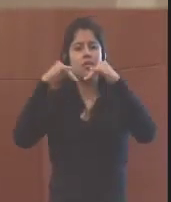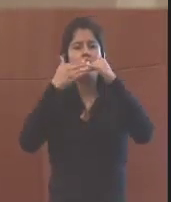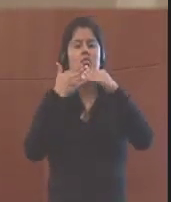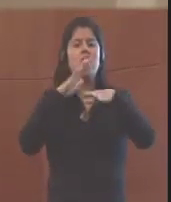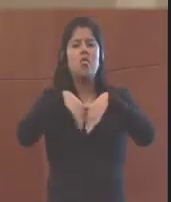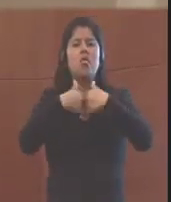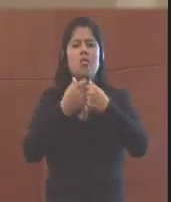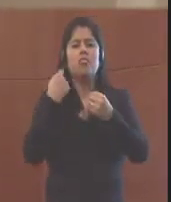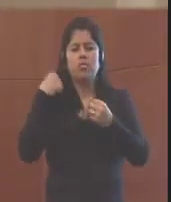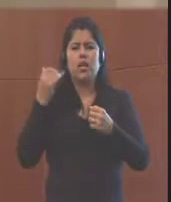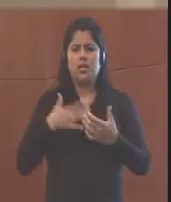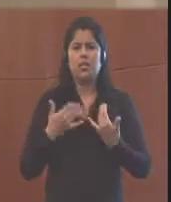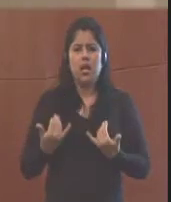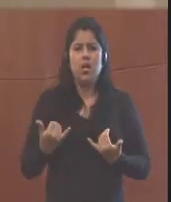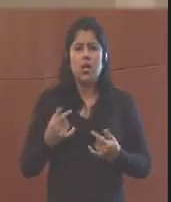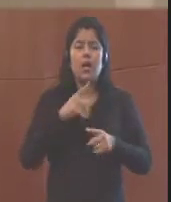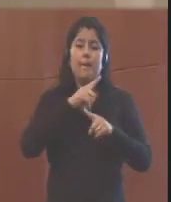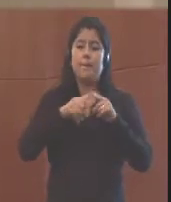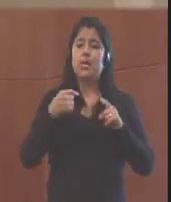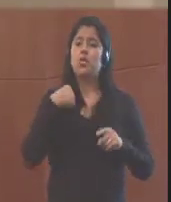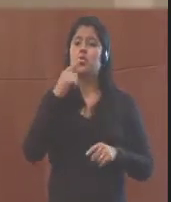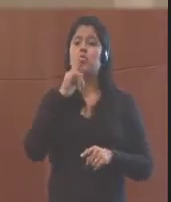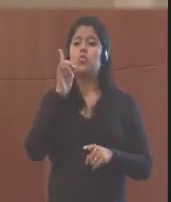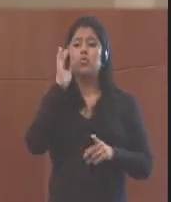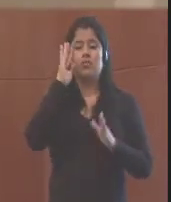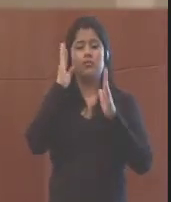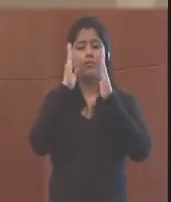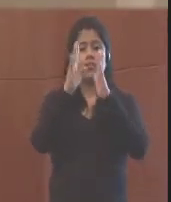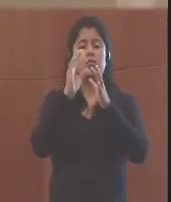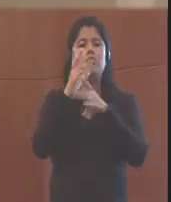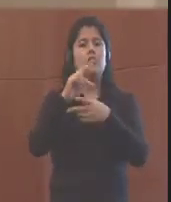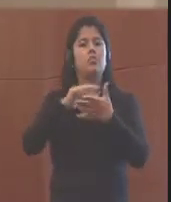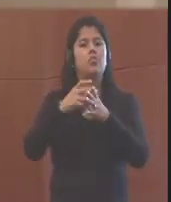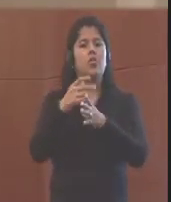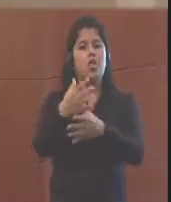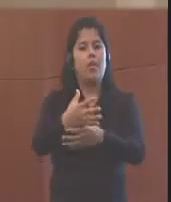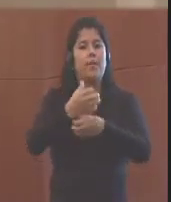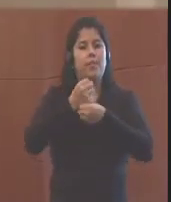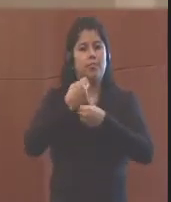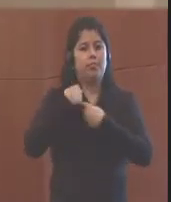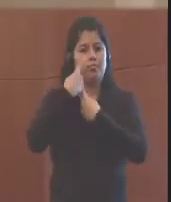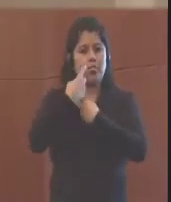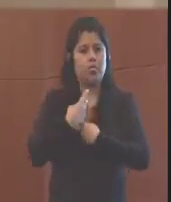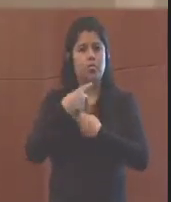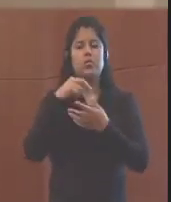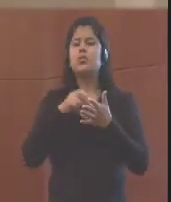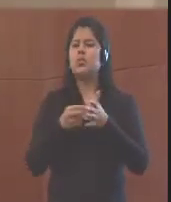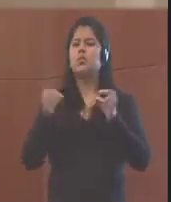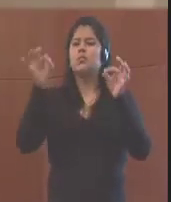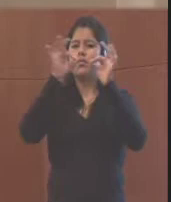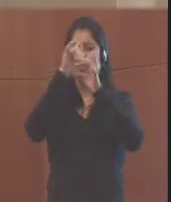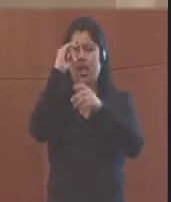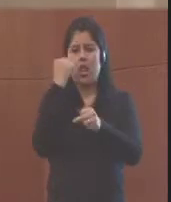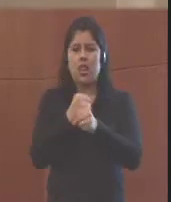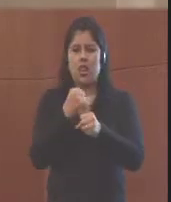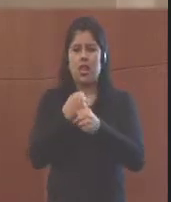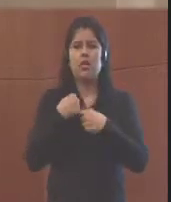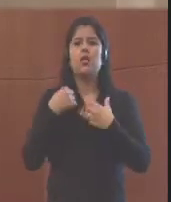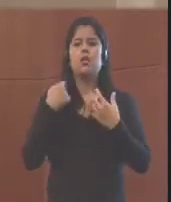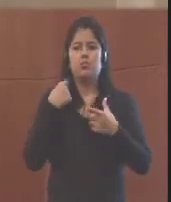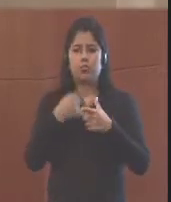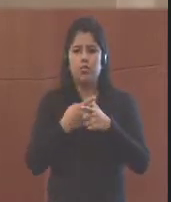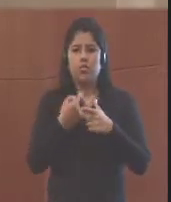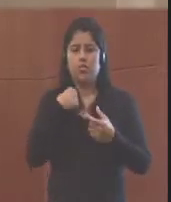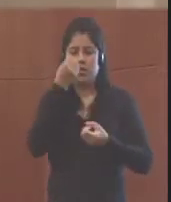vulnerabilidades existentes. Pero no solo quiero enfocarme en la parte de protección. Esto es importante y es parte del trabajo que hacemos, por supuesto, todo